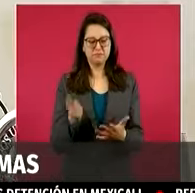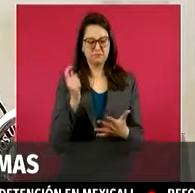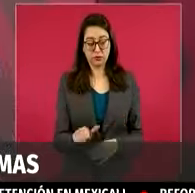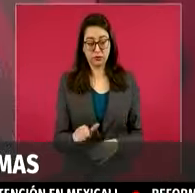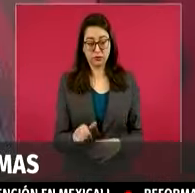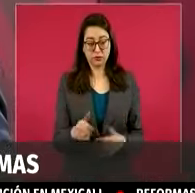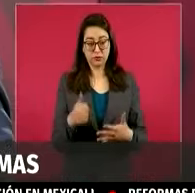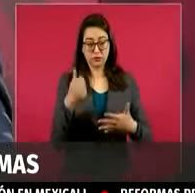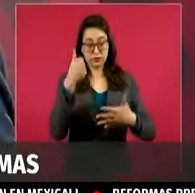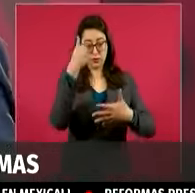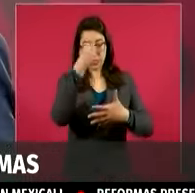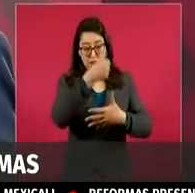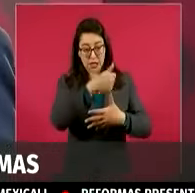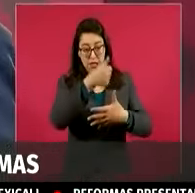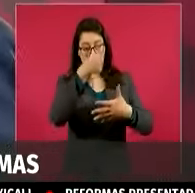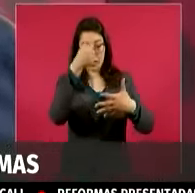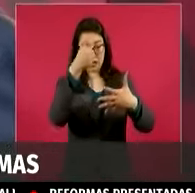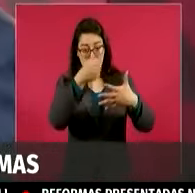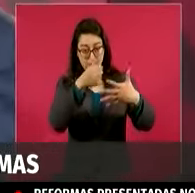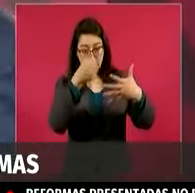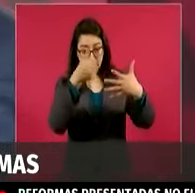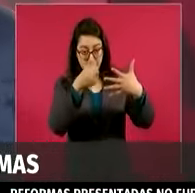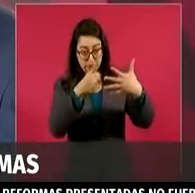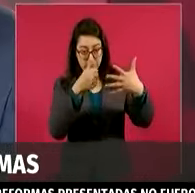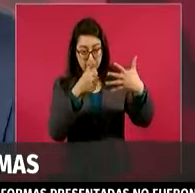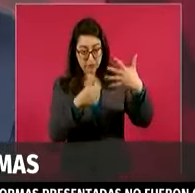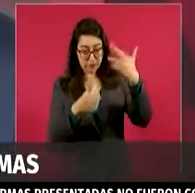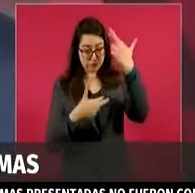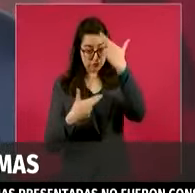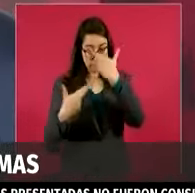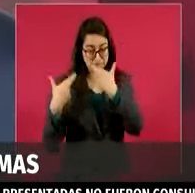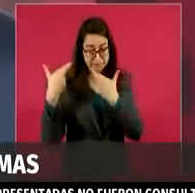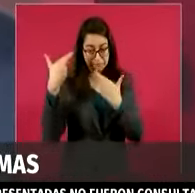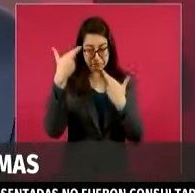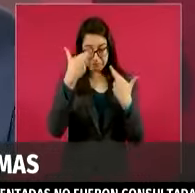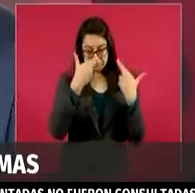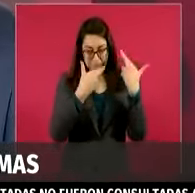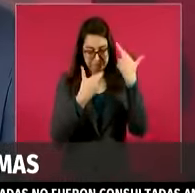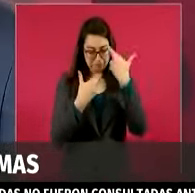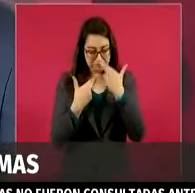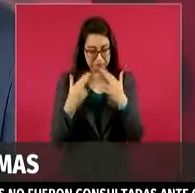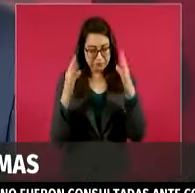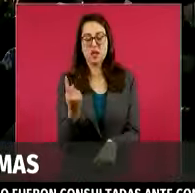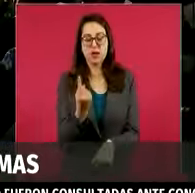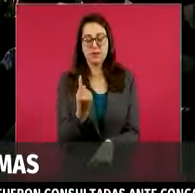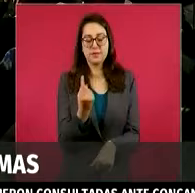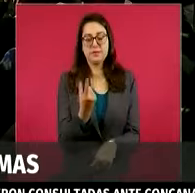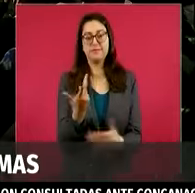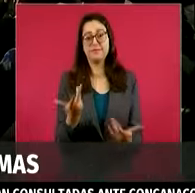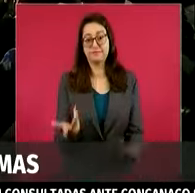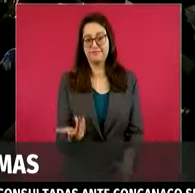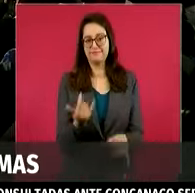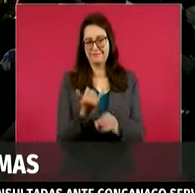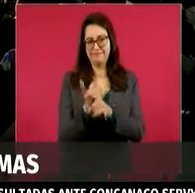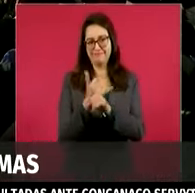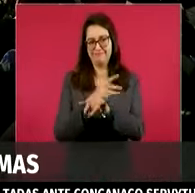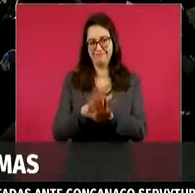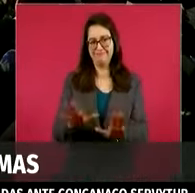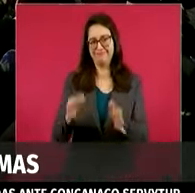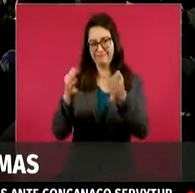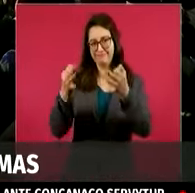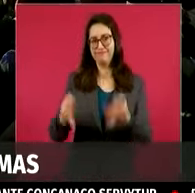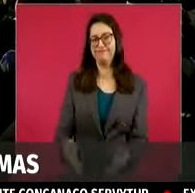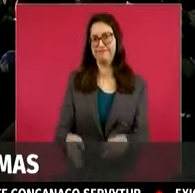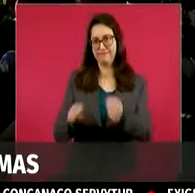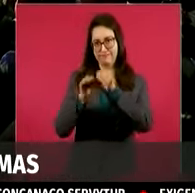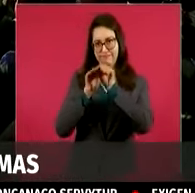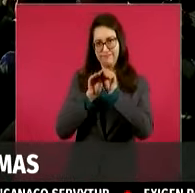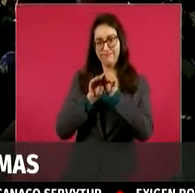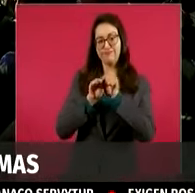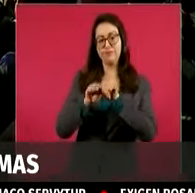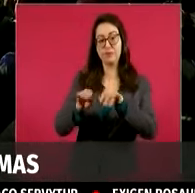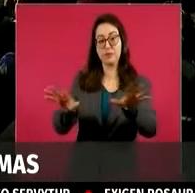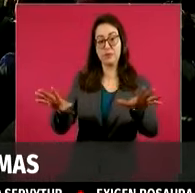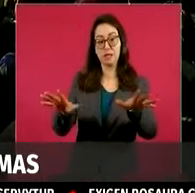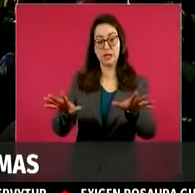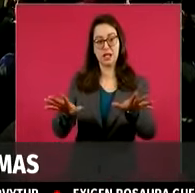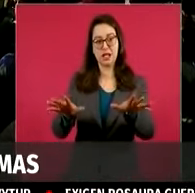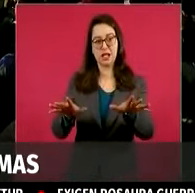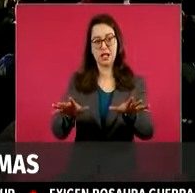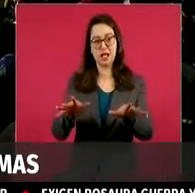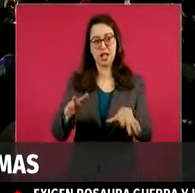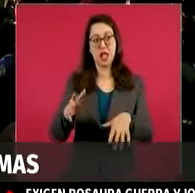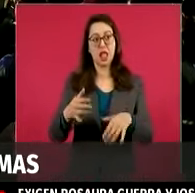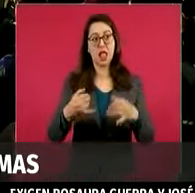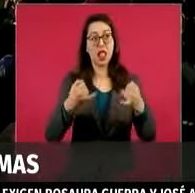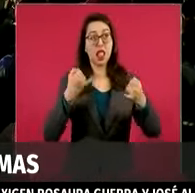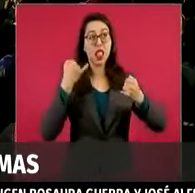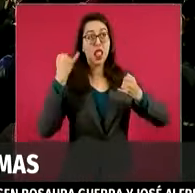ciudadana directa, de democracia directa en el país, pues claramente habría que repensar lo que se está planteando en esta reforma.